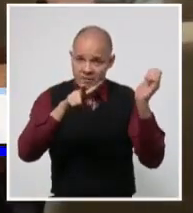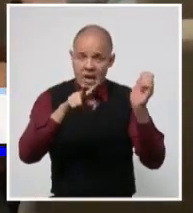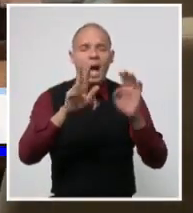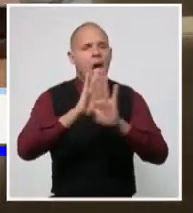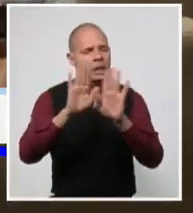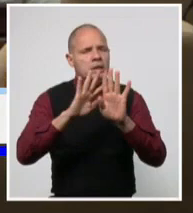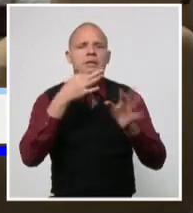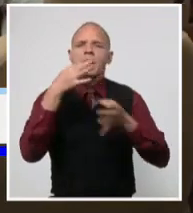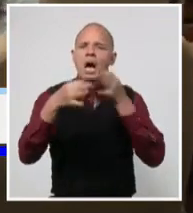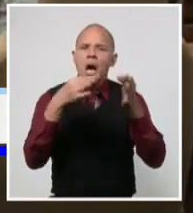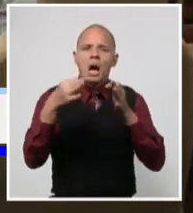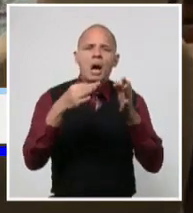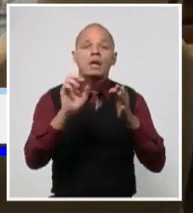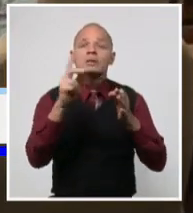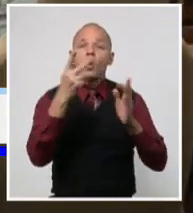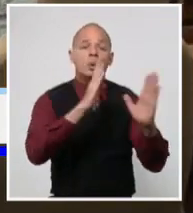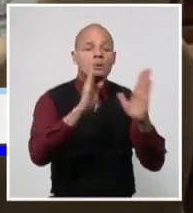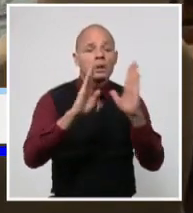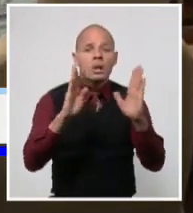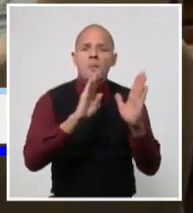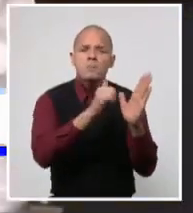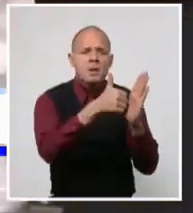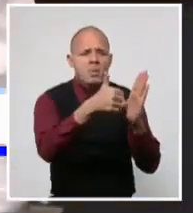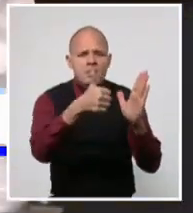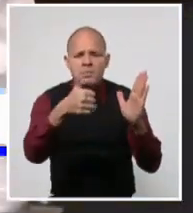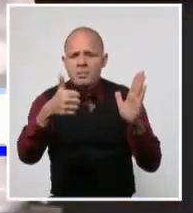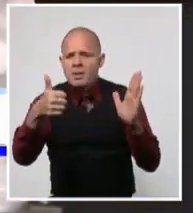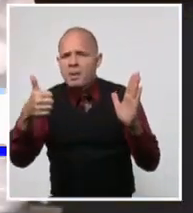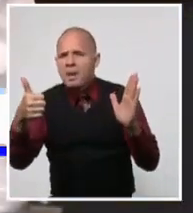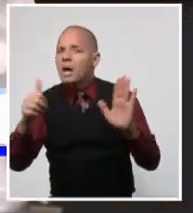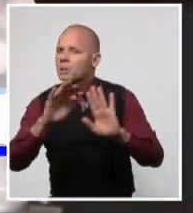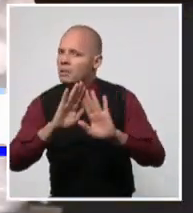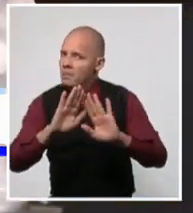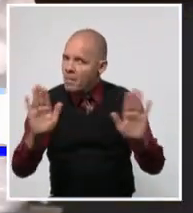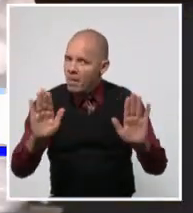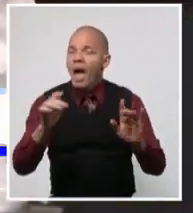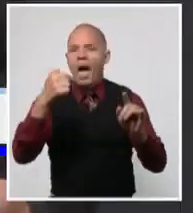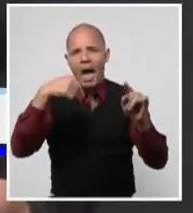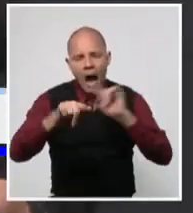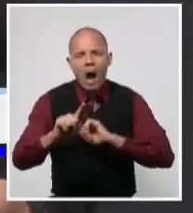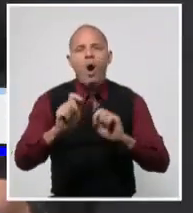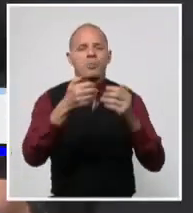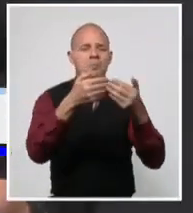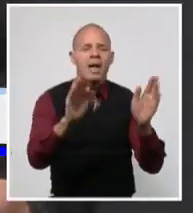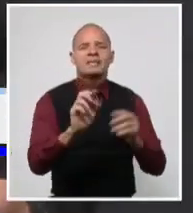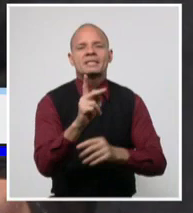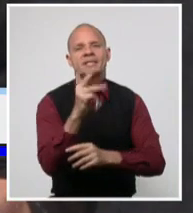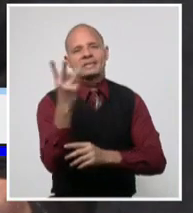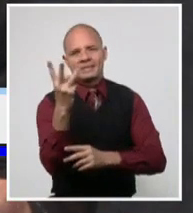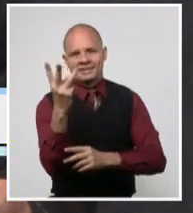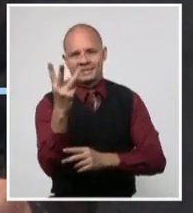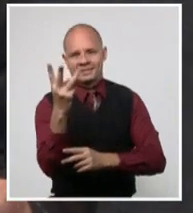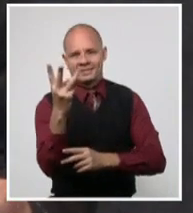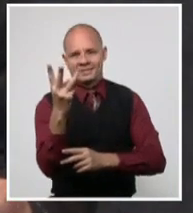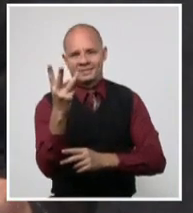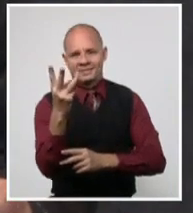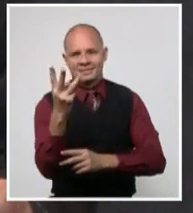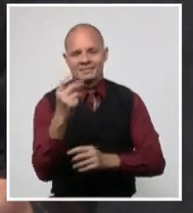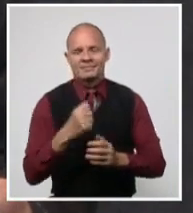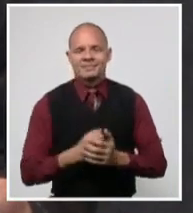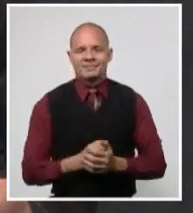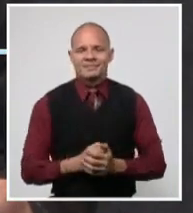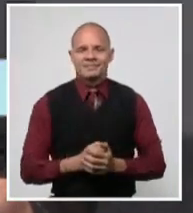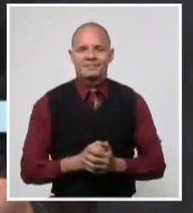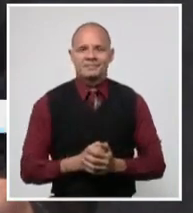continuar el camino a la recuperación. Así lo dio a conocer el primer ministro Manuel Marrero Cruz. El grupo temporal de